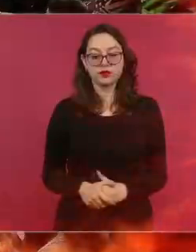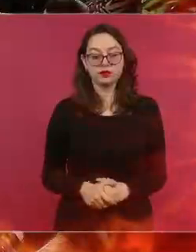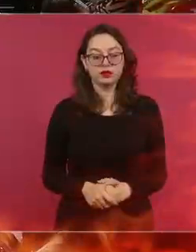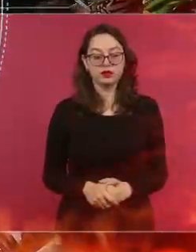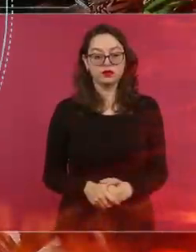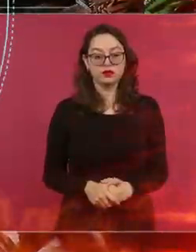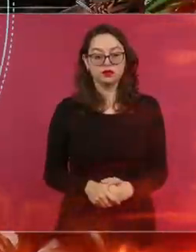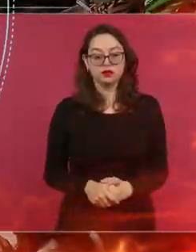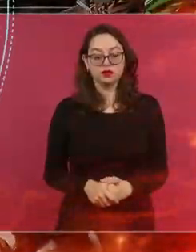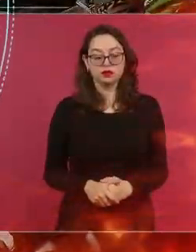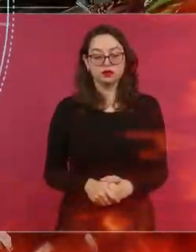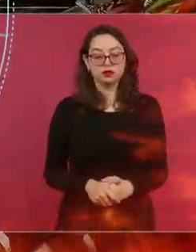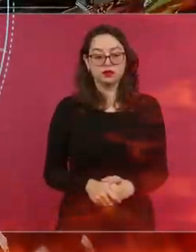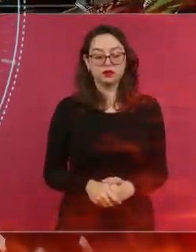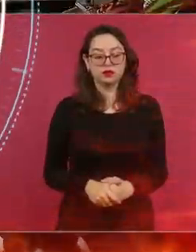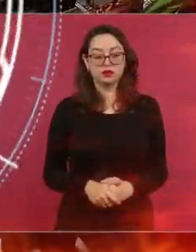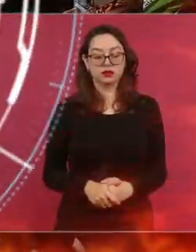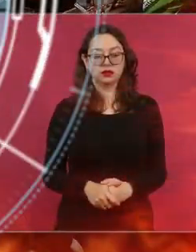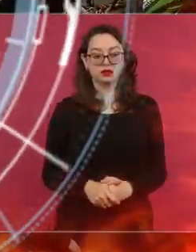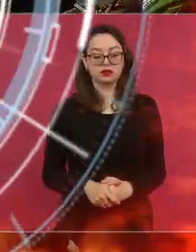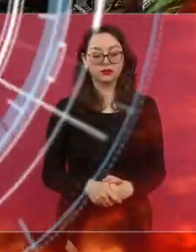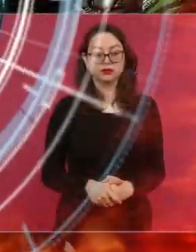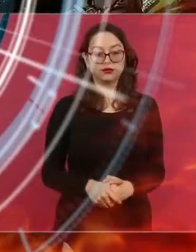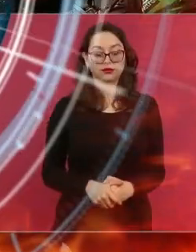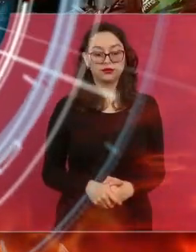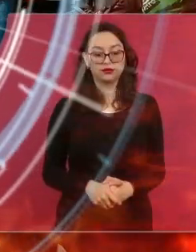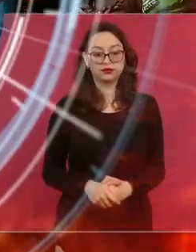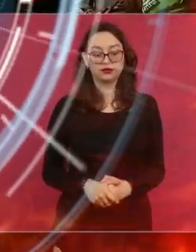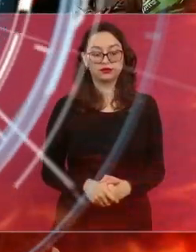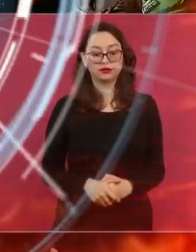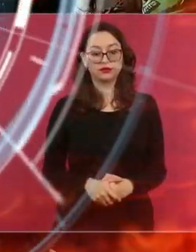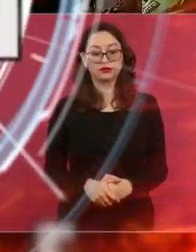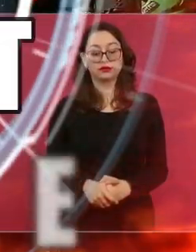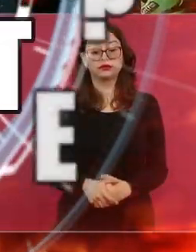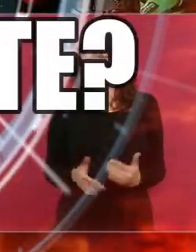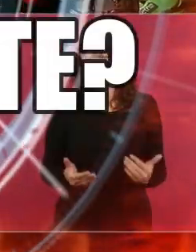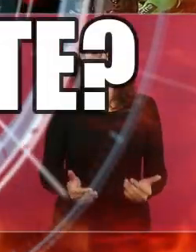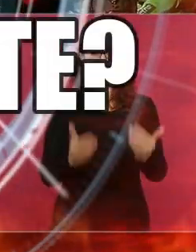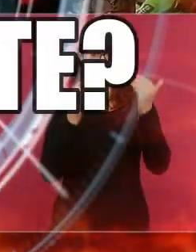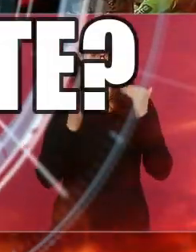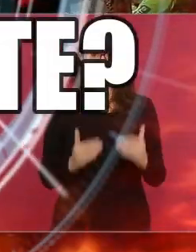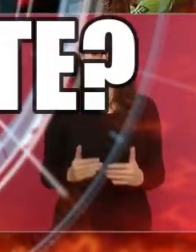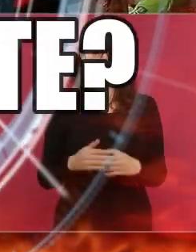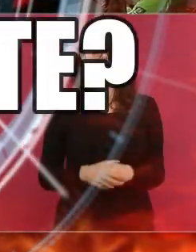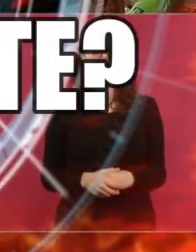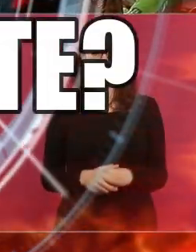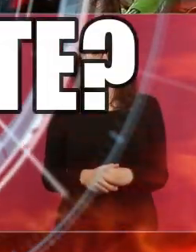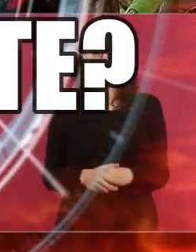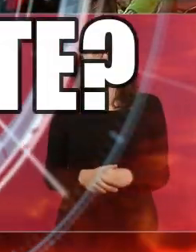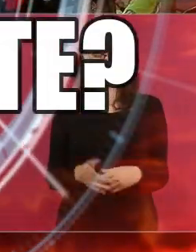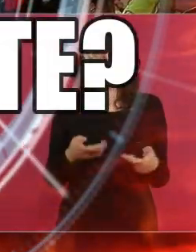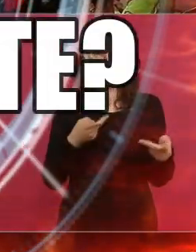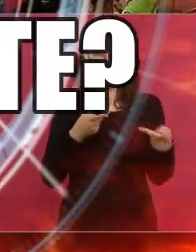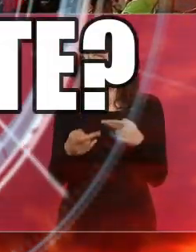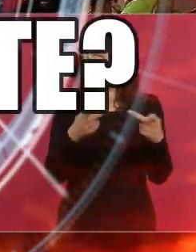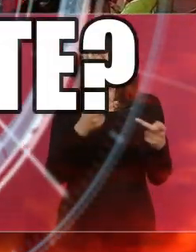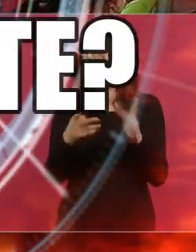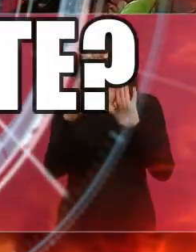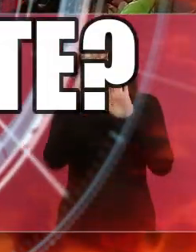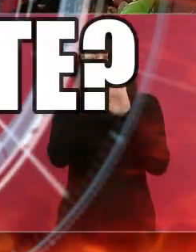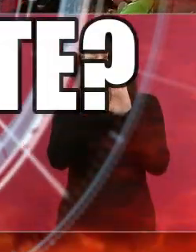Bueno, pues como ya saben, el infame Merolico presentó el día de hoy su plan de reconstrucción para Guerrero.